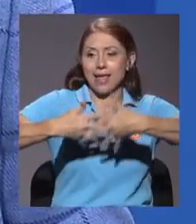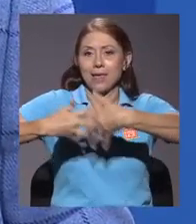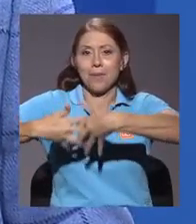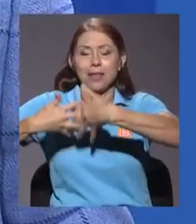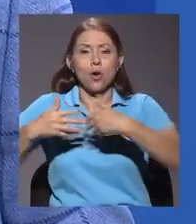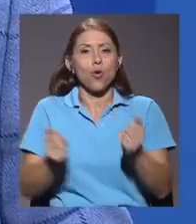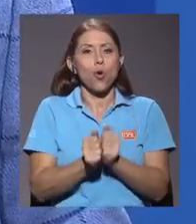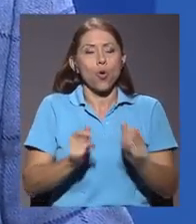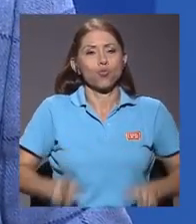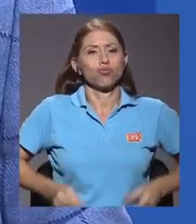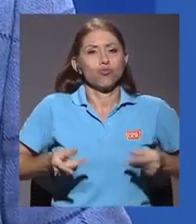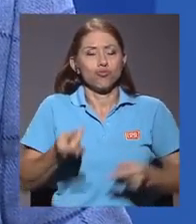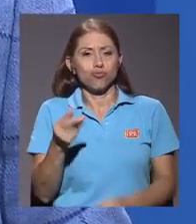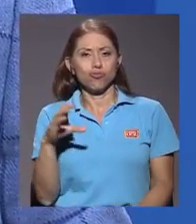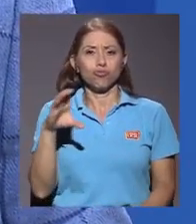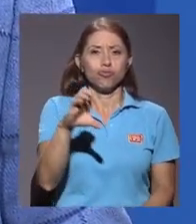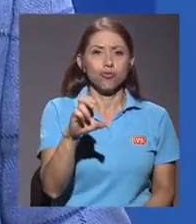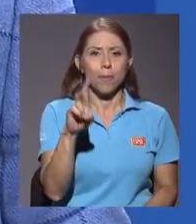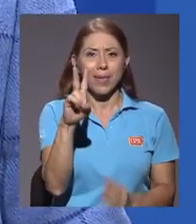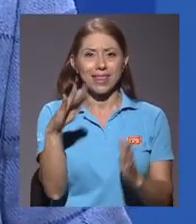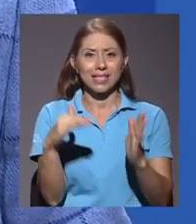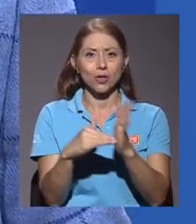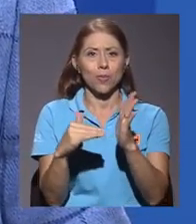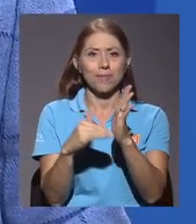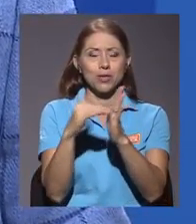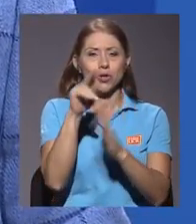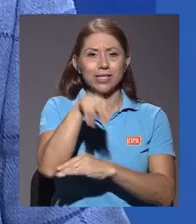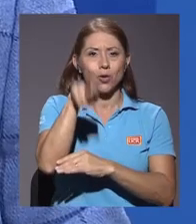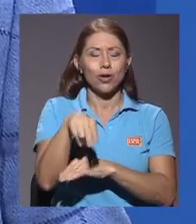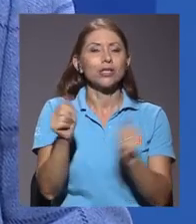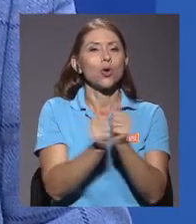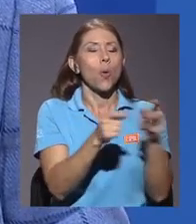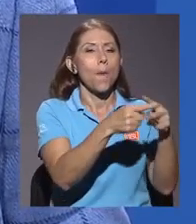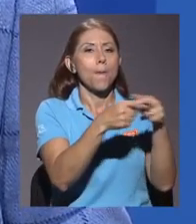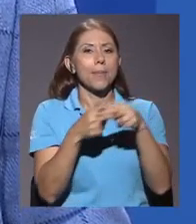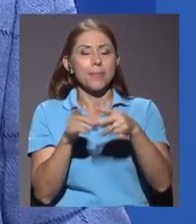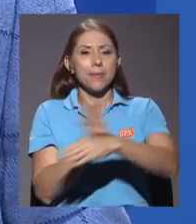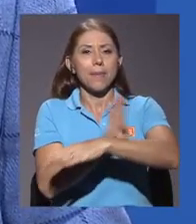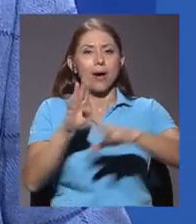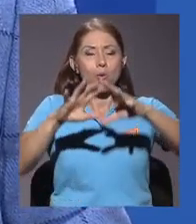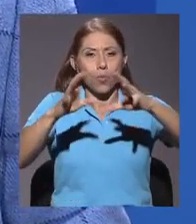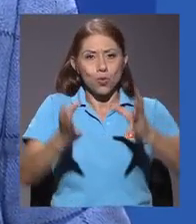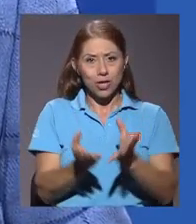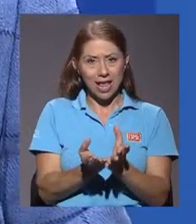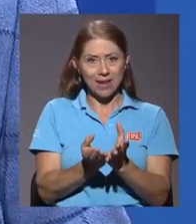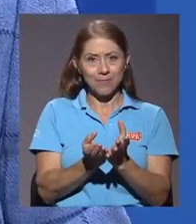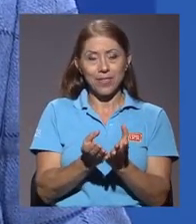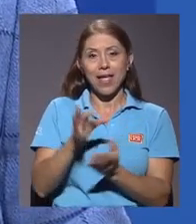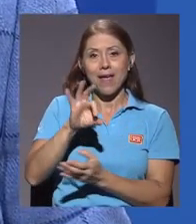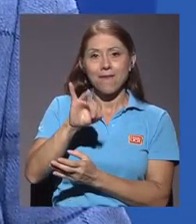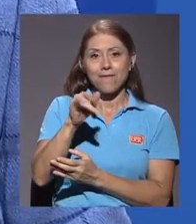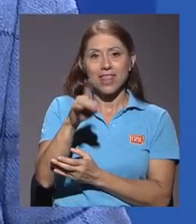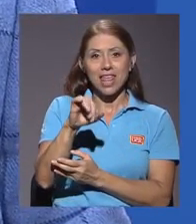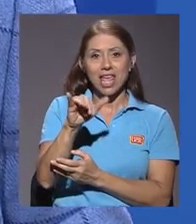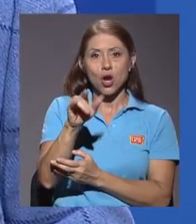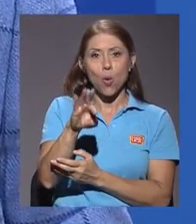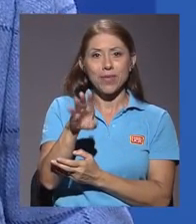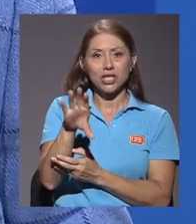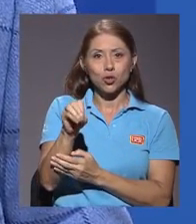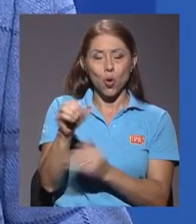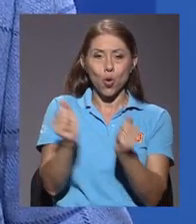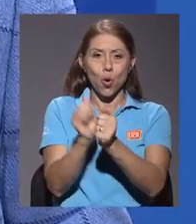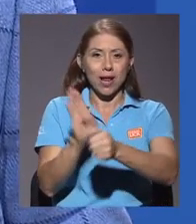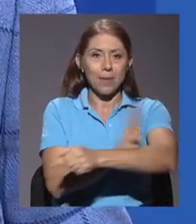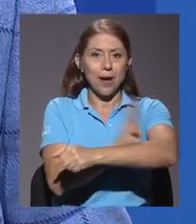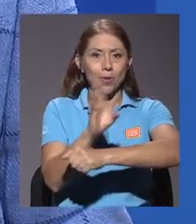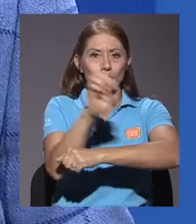de 25 mil millones de colones con un préstamo del Banco Mundial, la figura del fideicomiso con el Banco de Costa Rica y